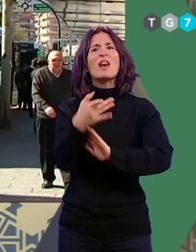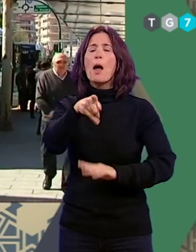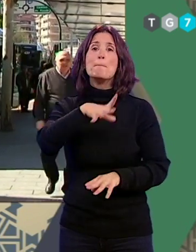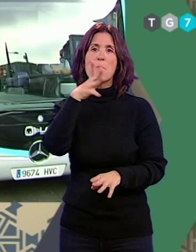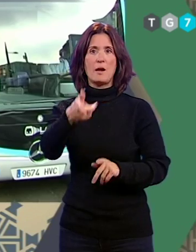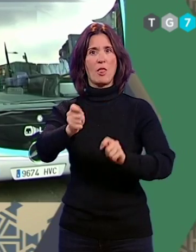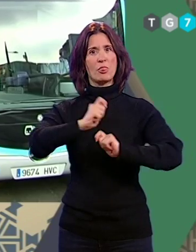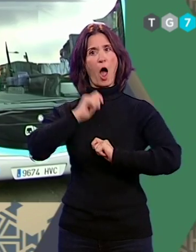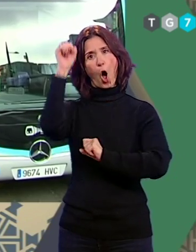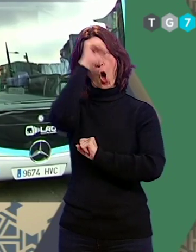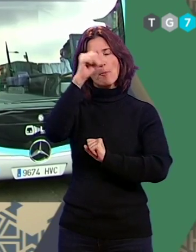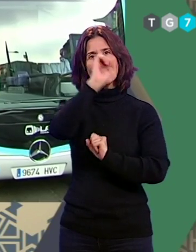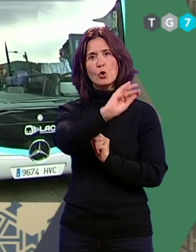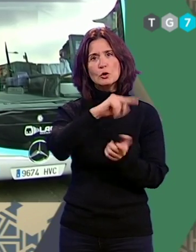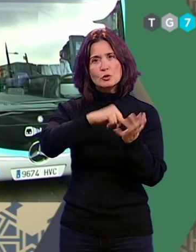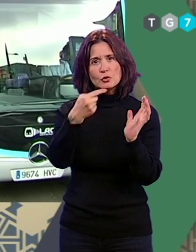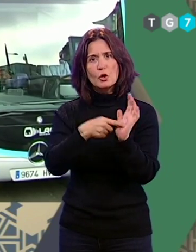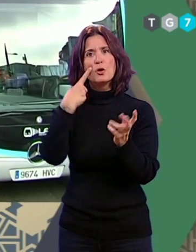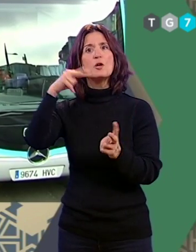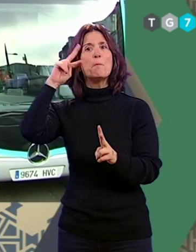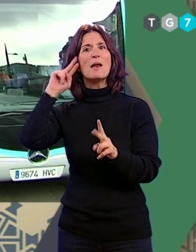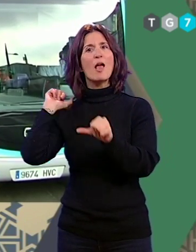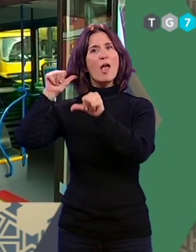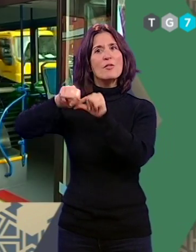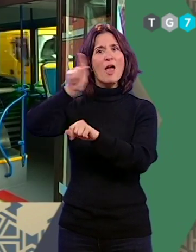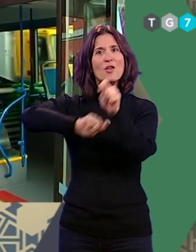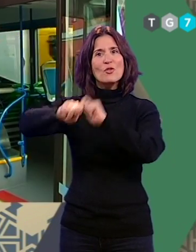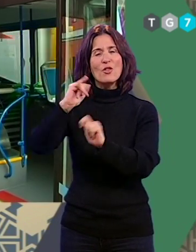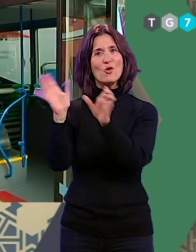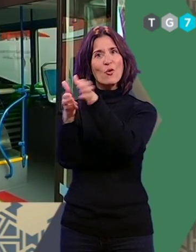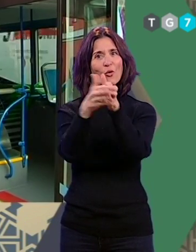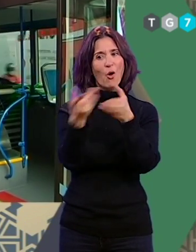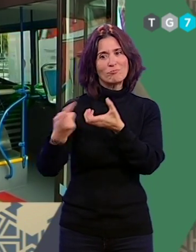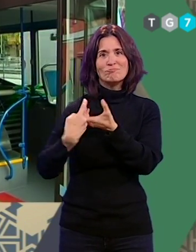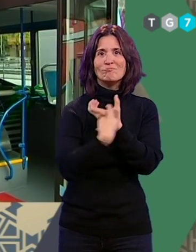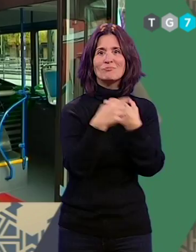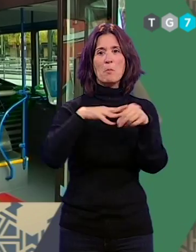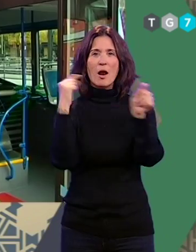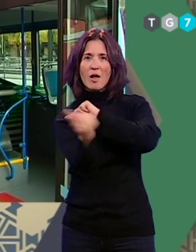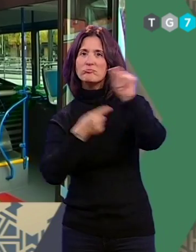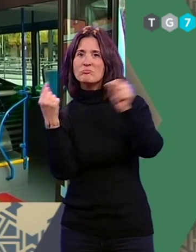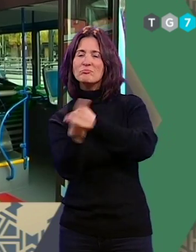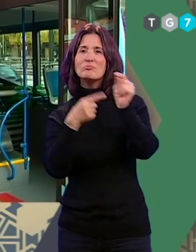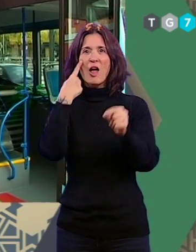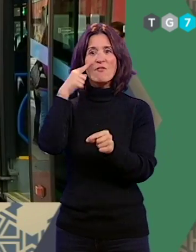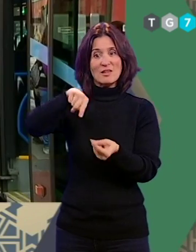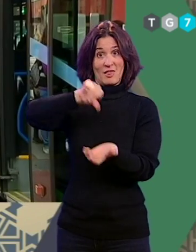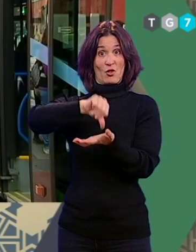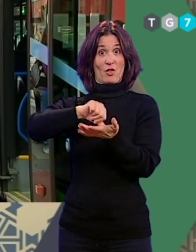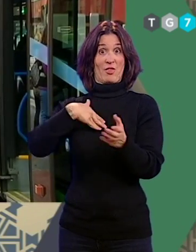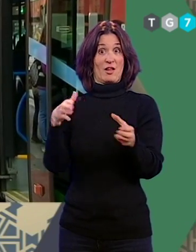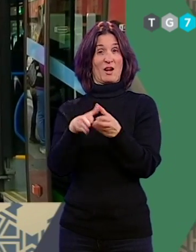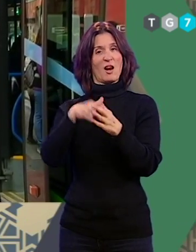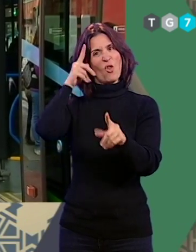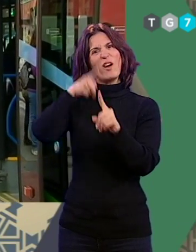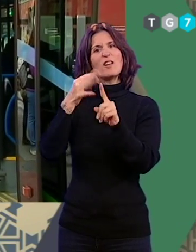a la opinión de los técnicos y a la experiencia de asociaciones y colectivos en el gran debate que tiene ante sí esta ciudad, que es